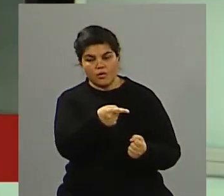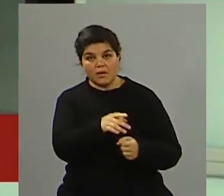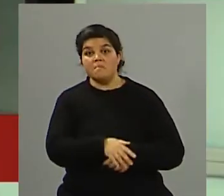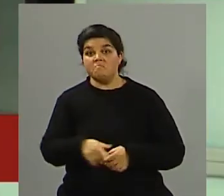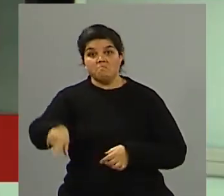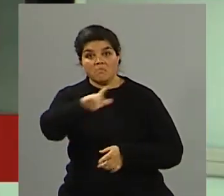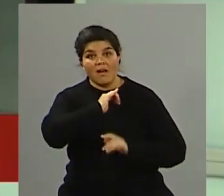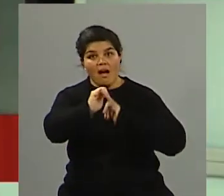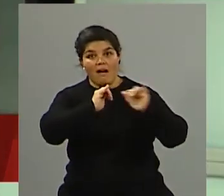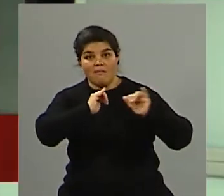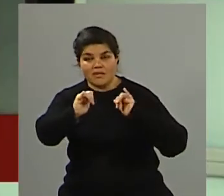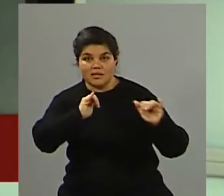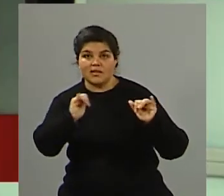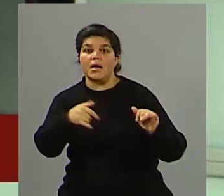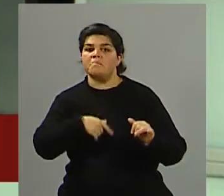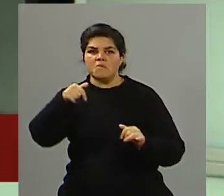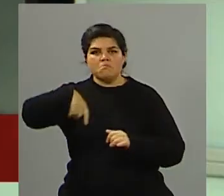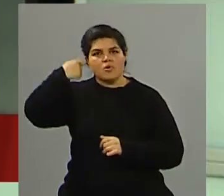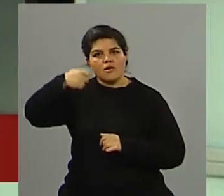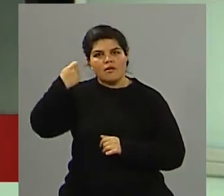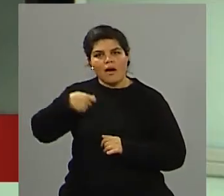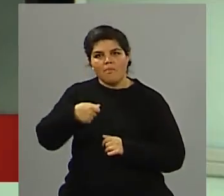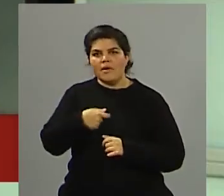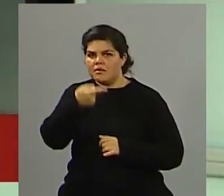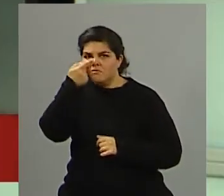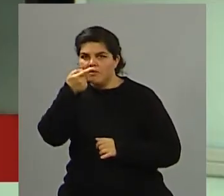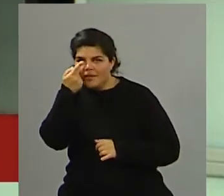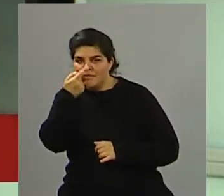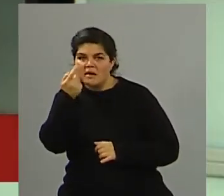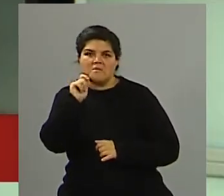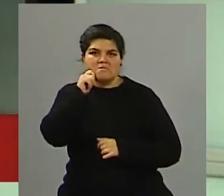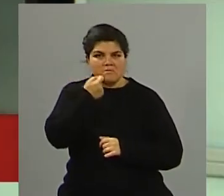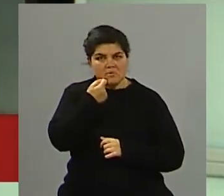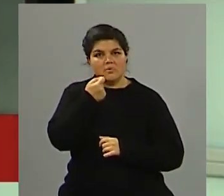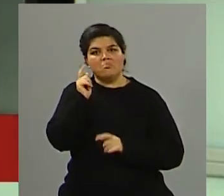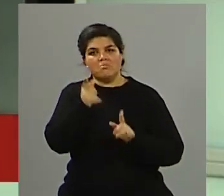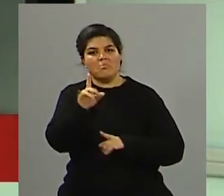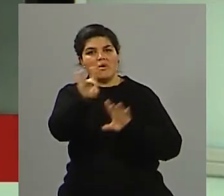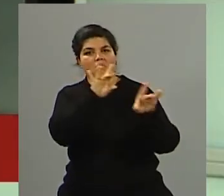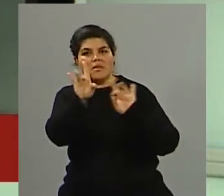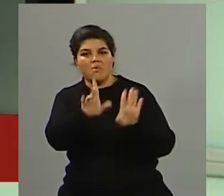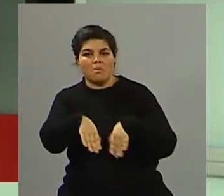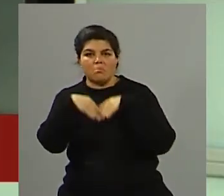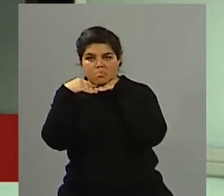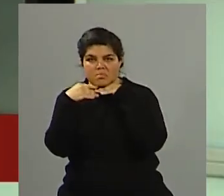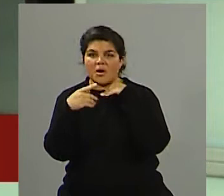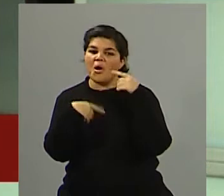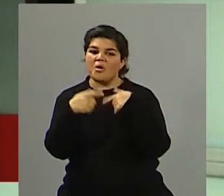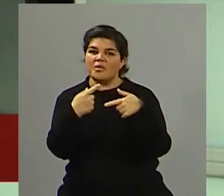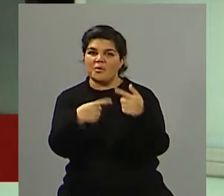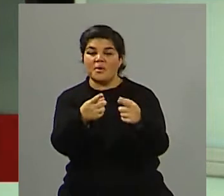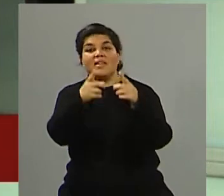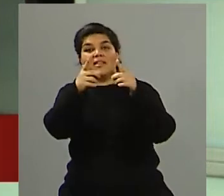ustedes que se queden ahí del otro lado porque el programa de hoy es realmente muy interesante. La invitación, como siempre, a que sigan con nosotros y que si tienen ganas de